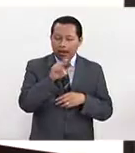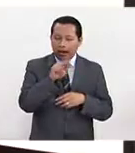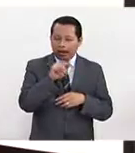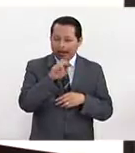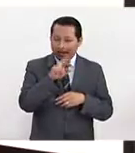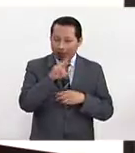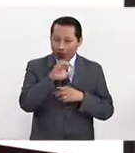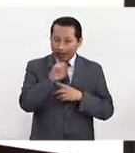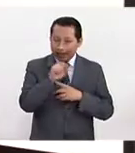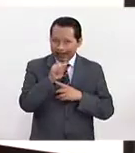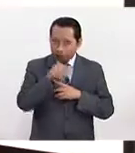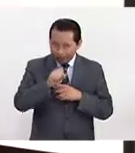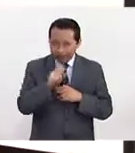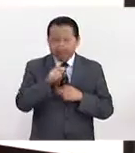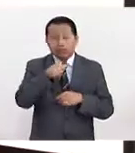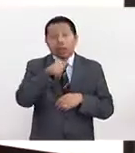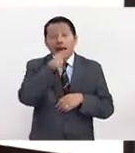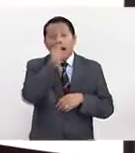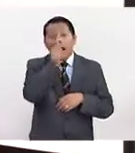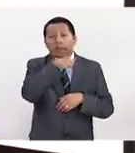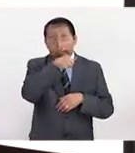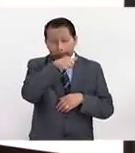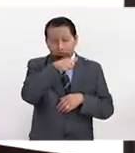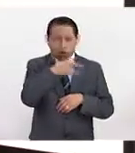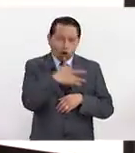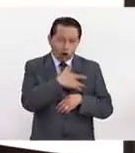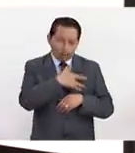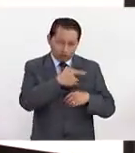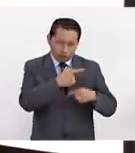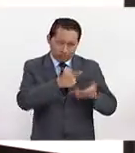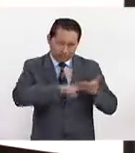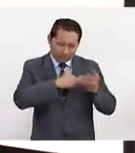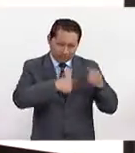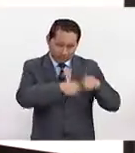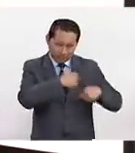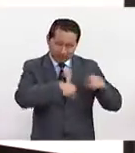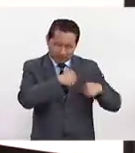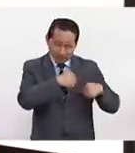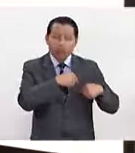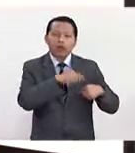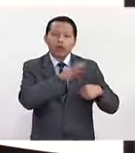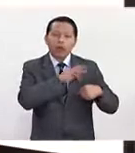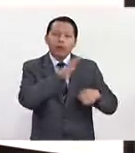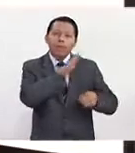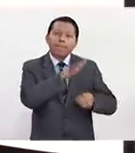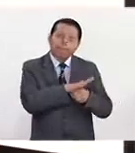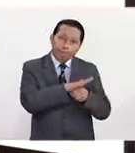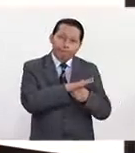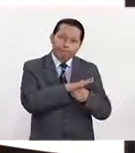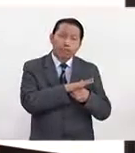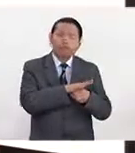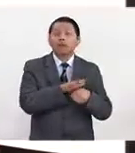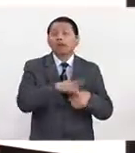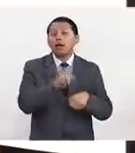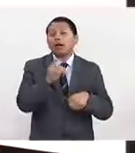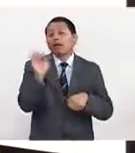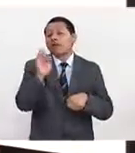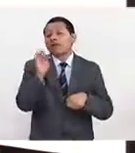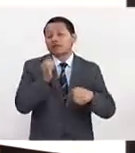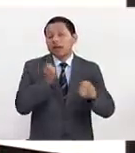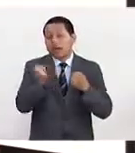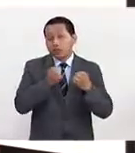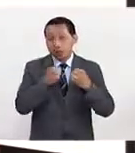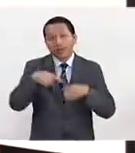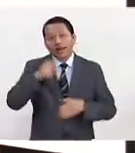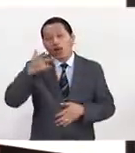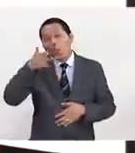grasa en las arterias que irrigan el corazón. Y generalmente es en el paciente, puede ser que hagas ejercicio, pero a lo mejor fumas.